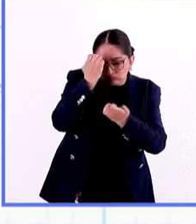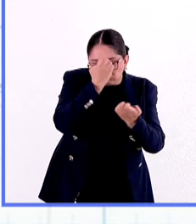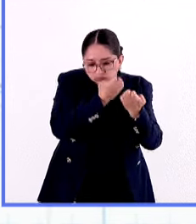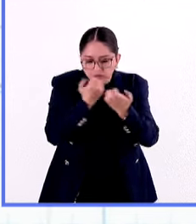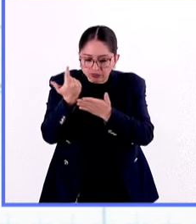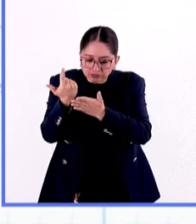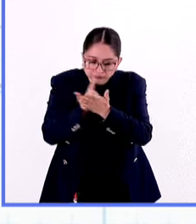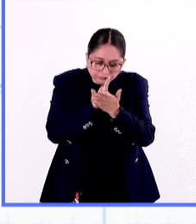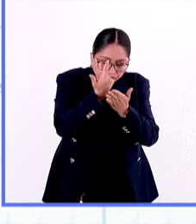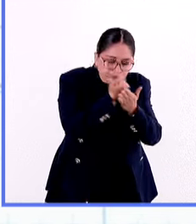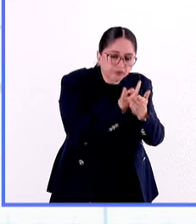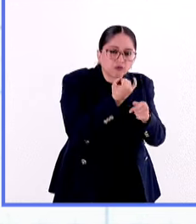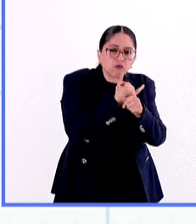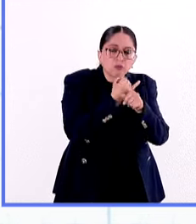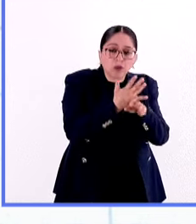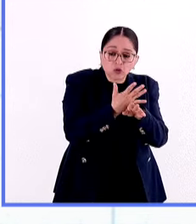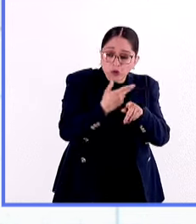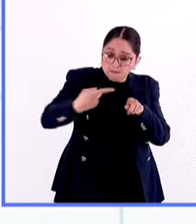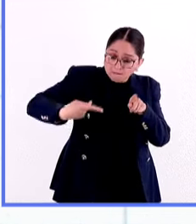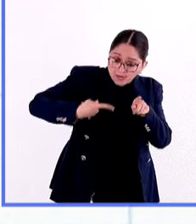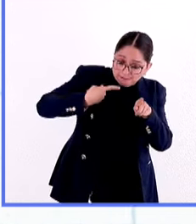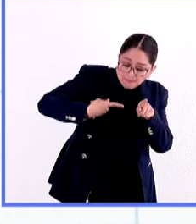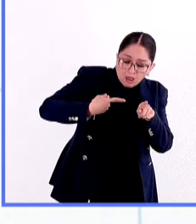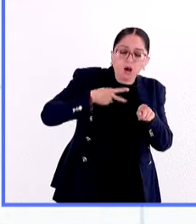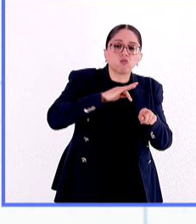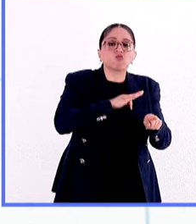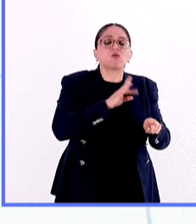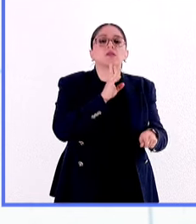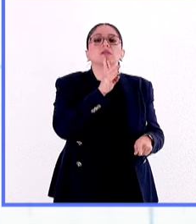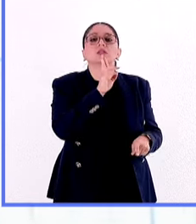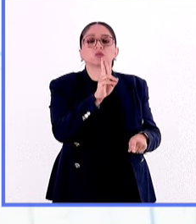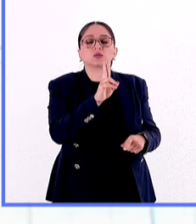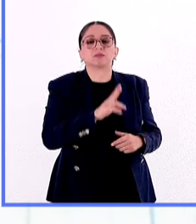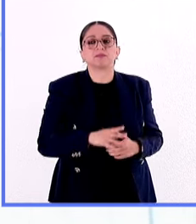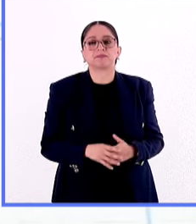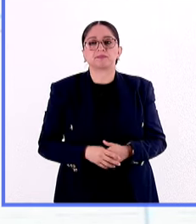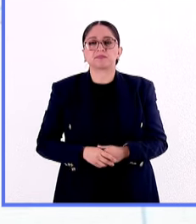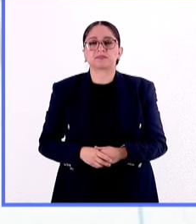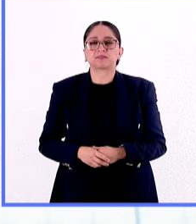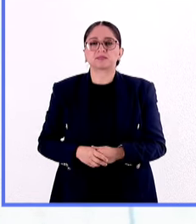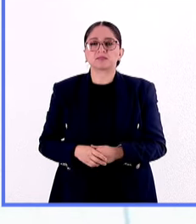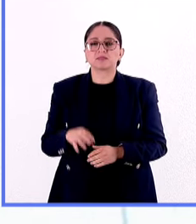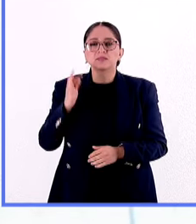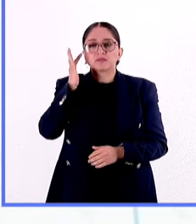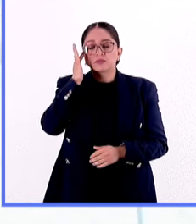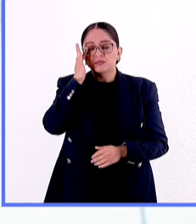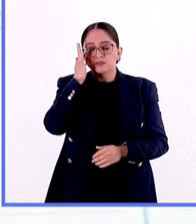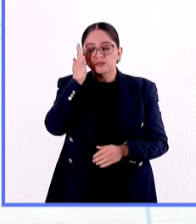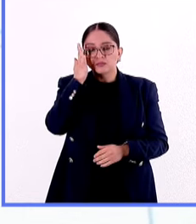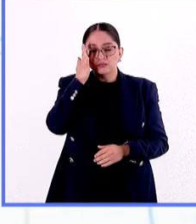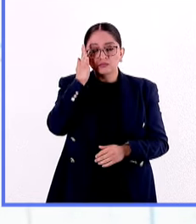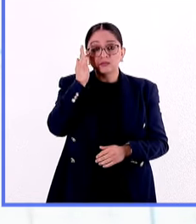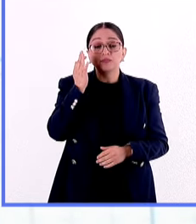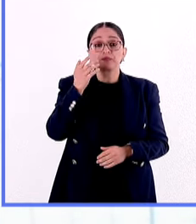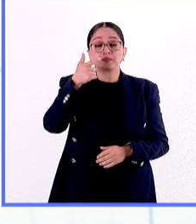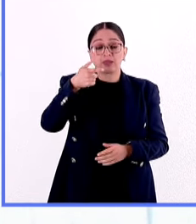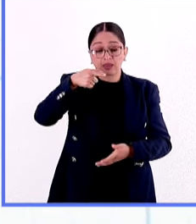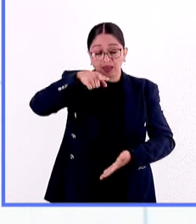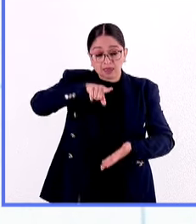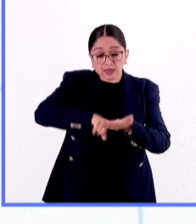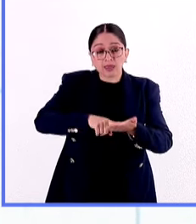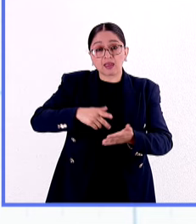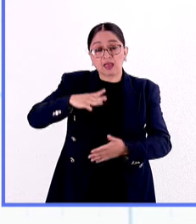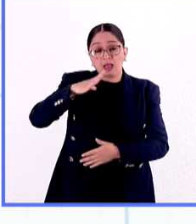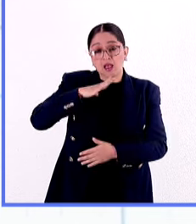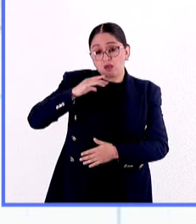datos para responder otras preguntas. Sabemos que hay vestigios arqueológicos